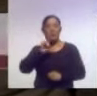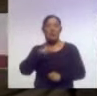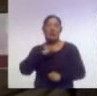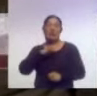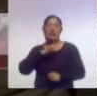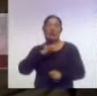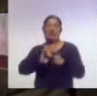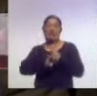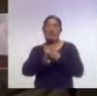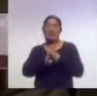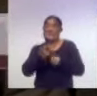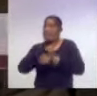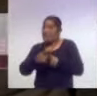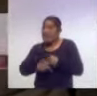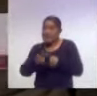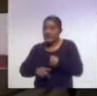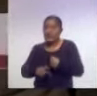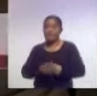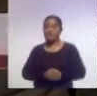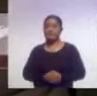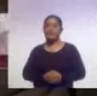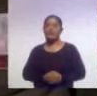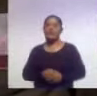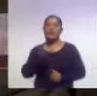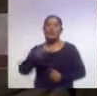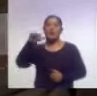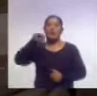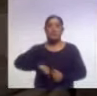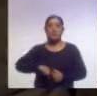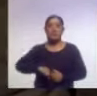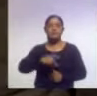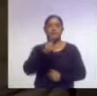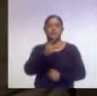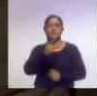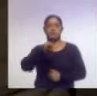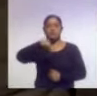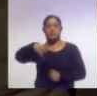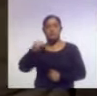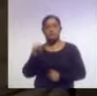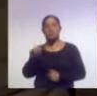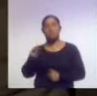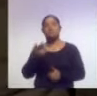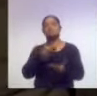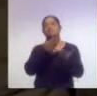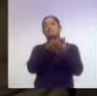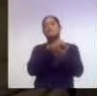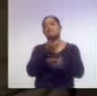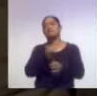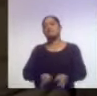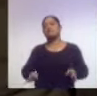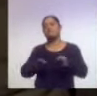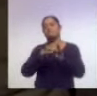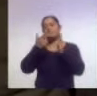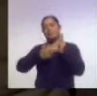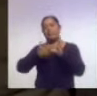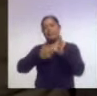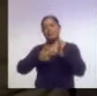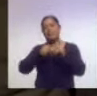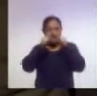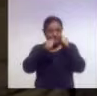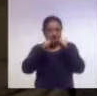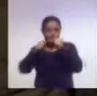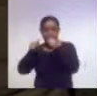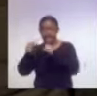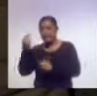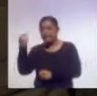riesgos, por lo que hoy el Poder Judicial ha convocado a este importante taller y atiende a tal